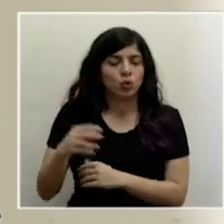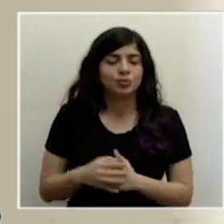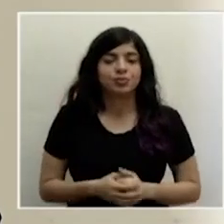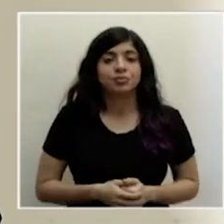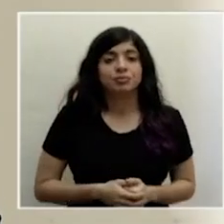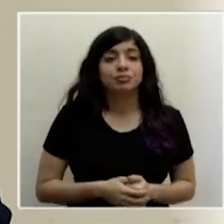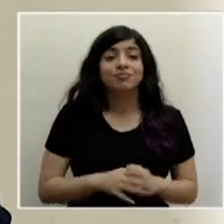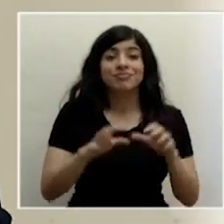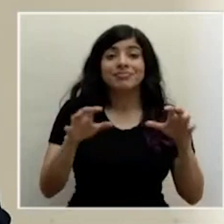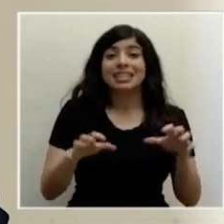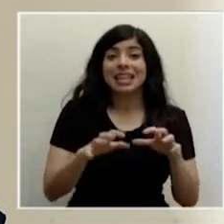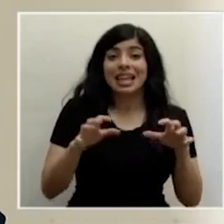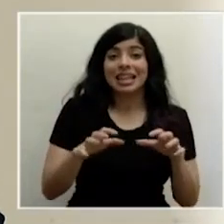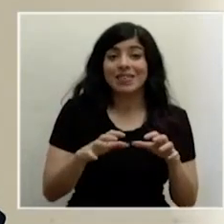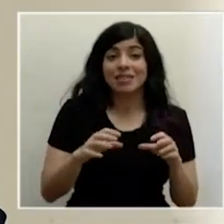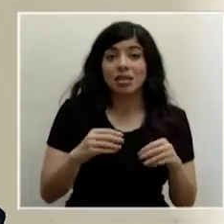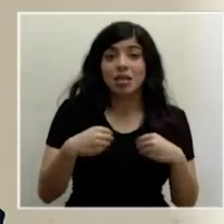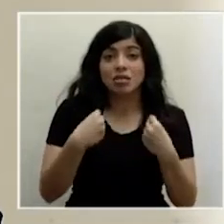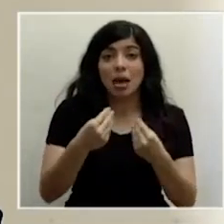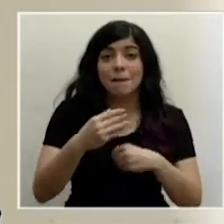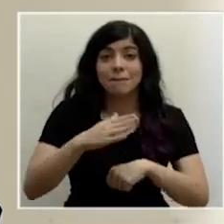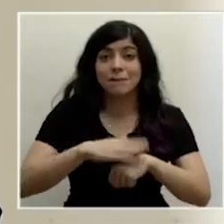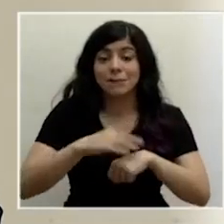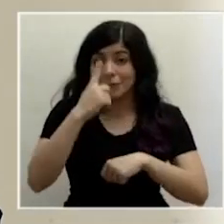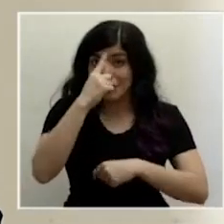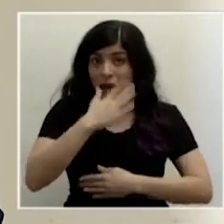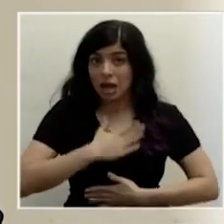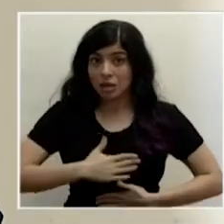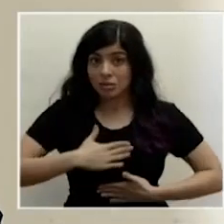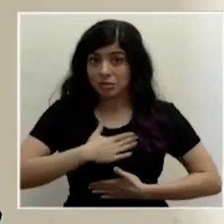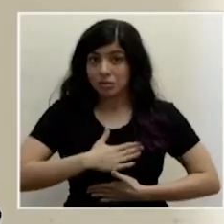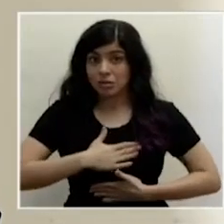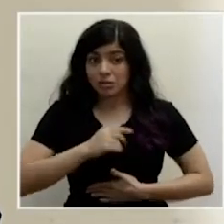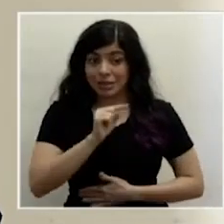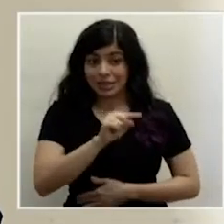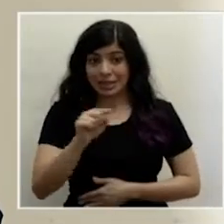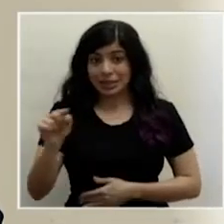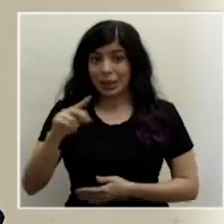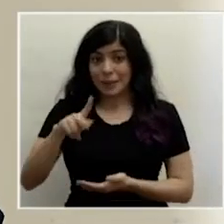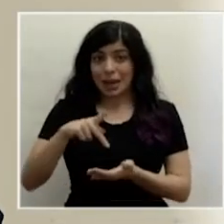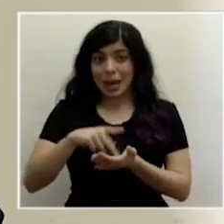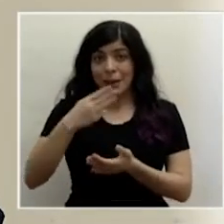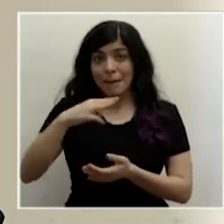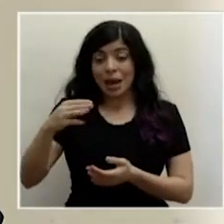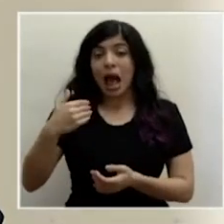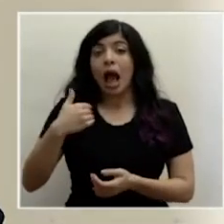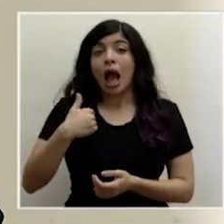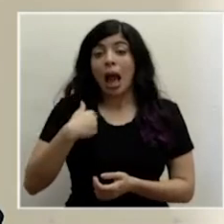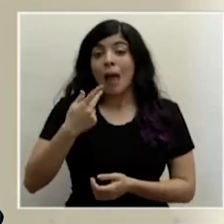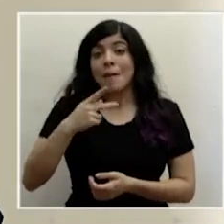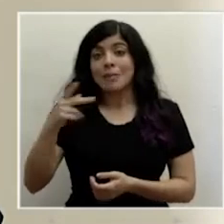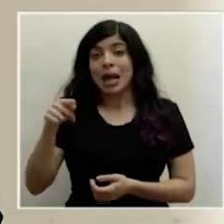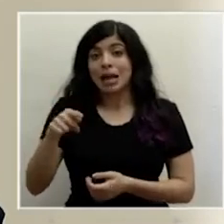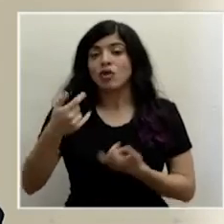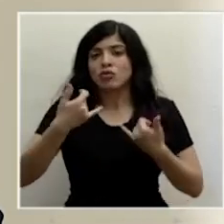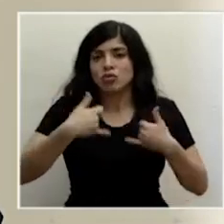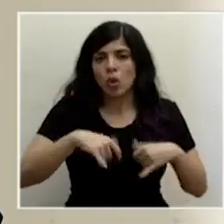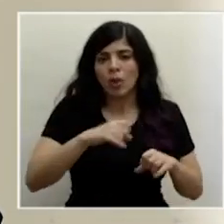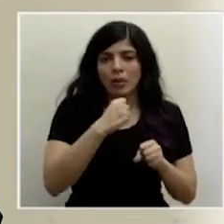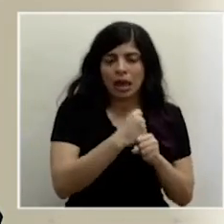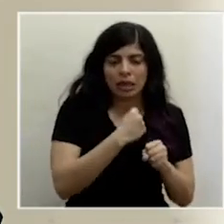por permitir en términos recreativos en estas parques marinos con playa son algo que estamos trabajando